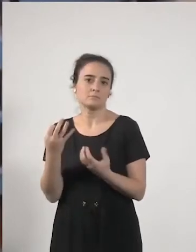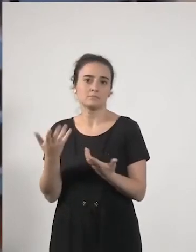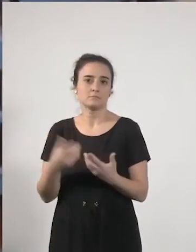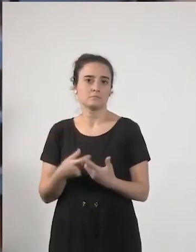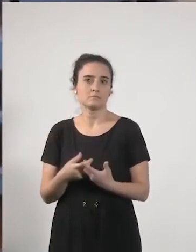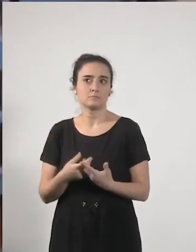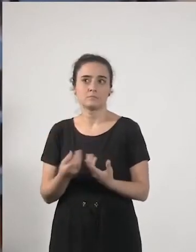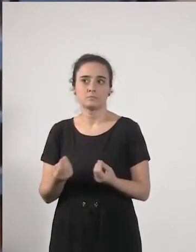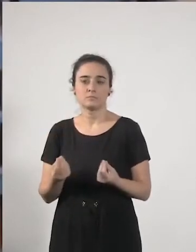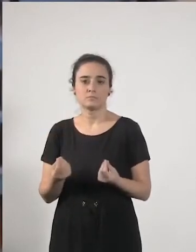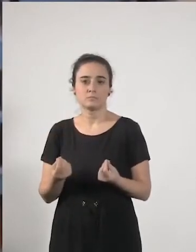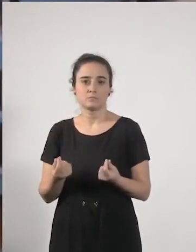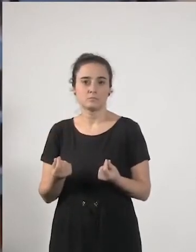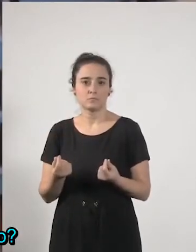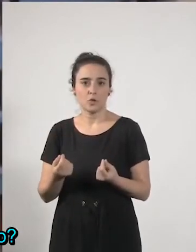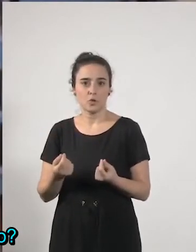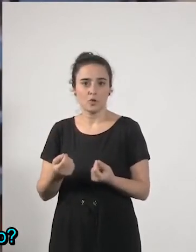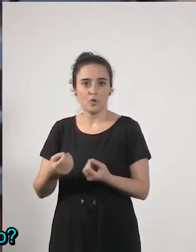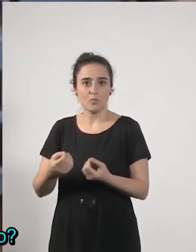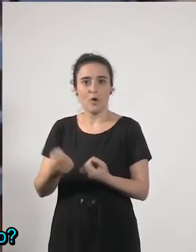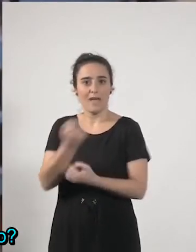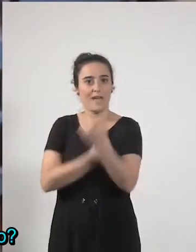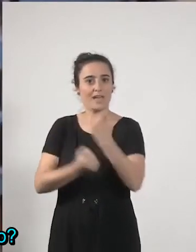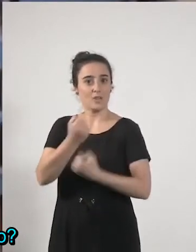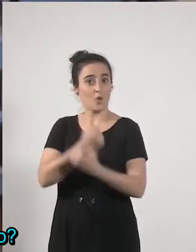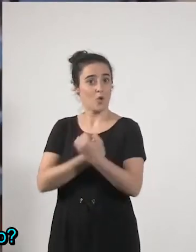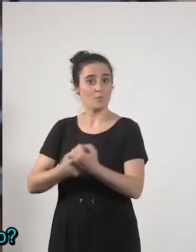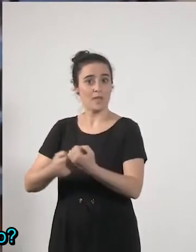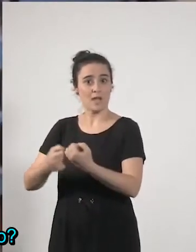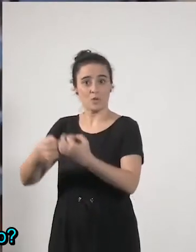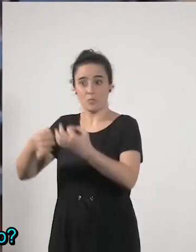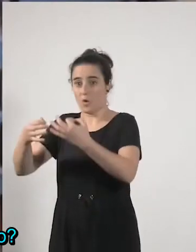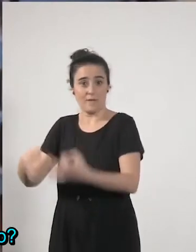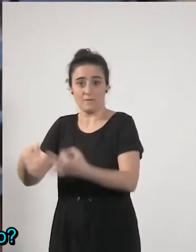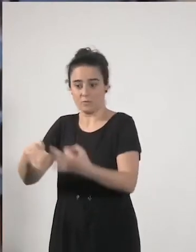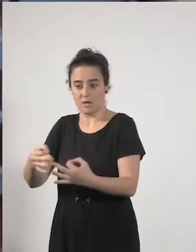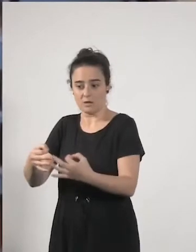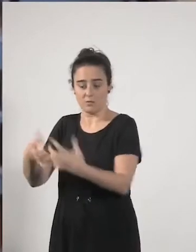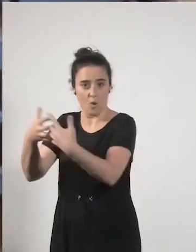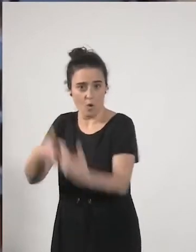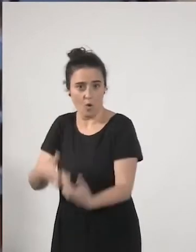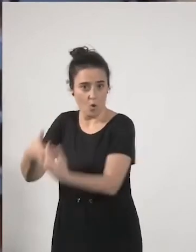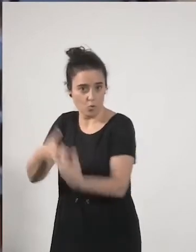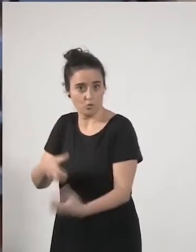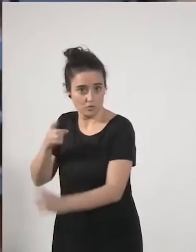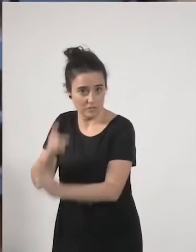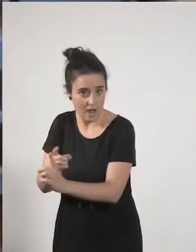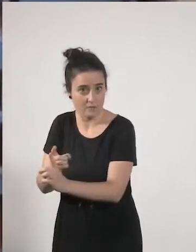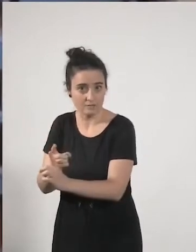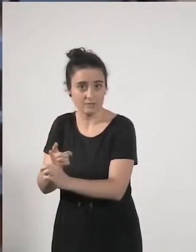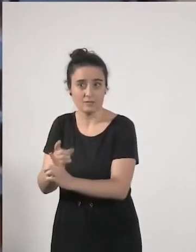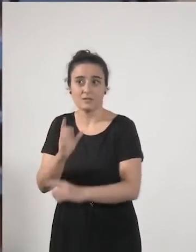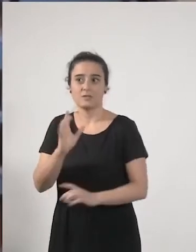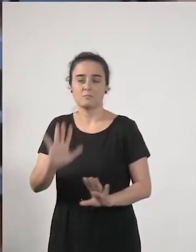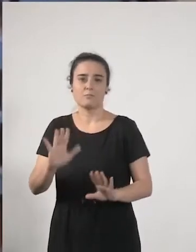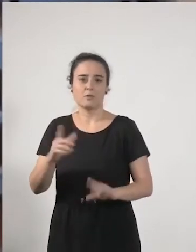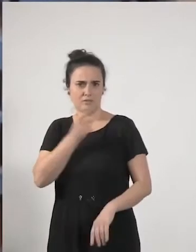luchar contra la informalidad claro es complicado todo eso pero en el caso del empleo